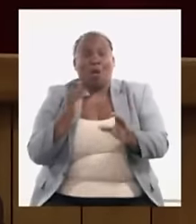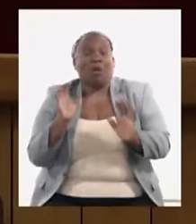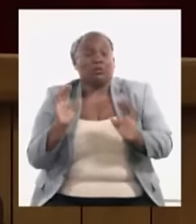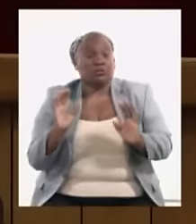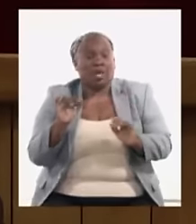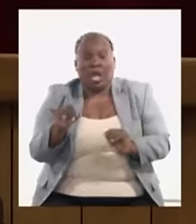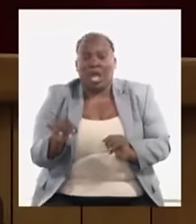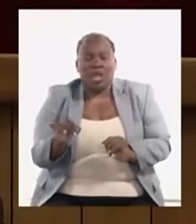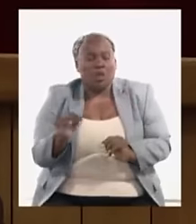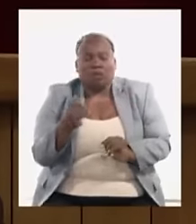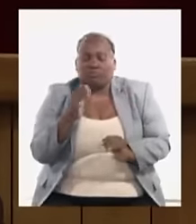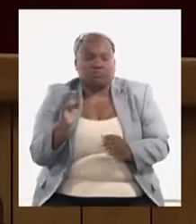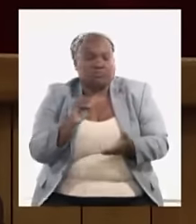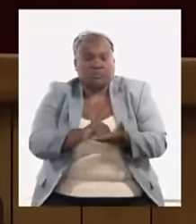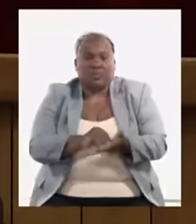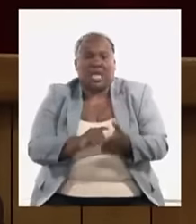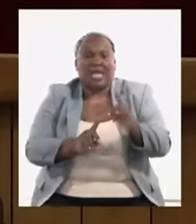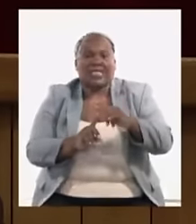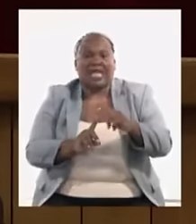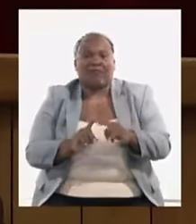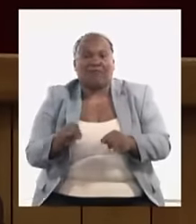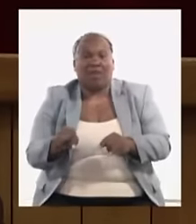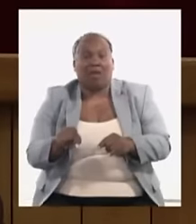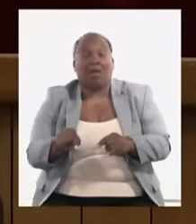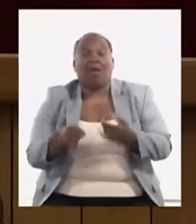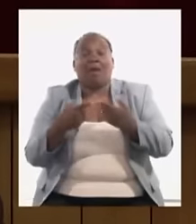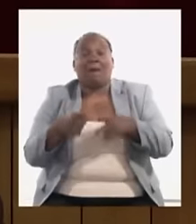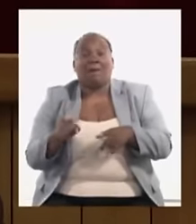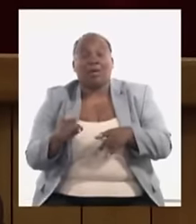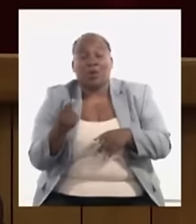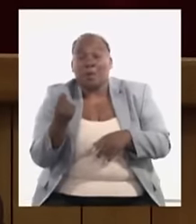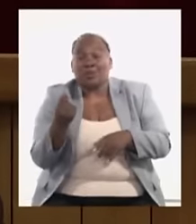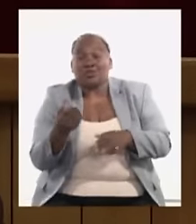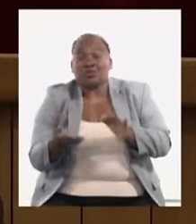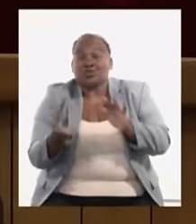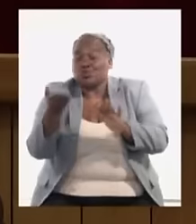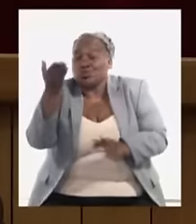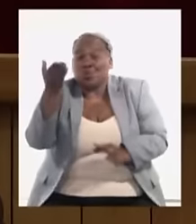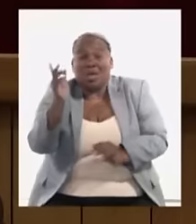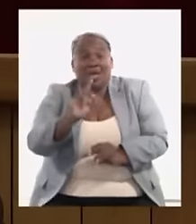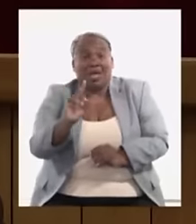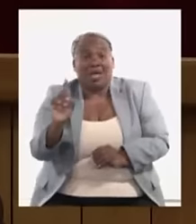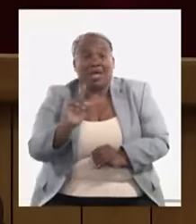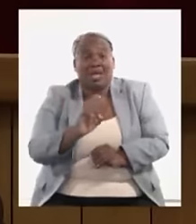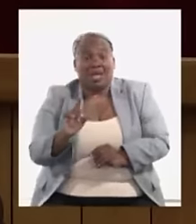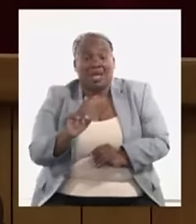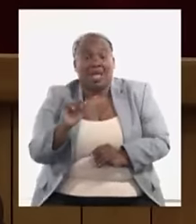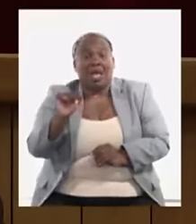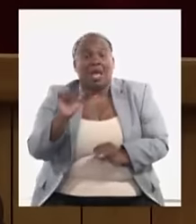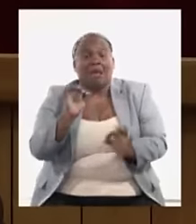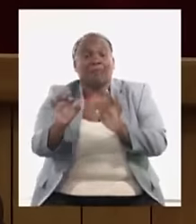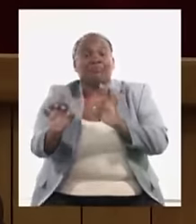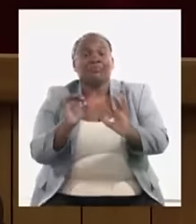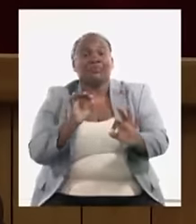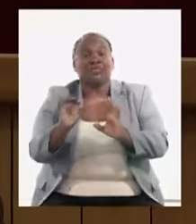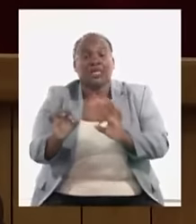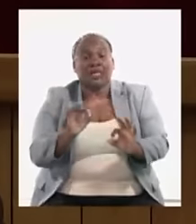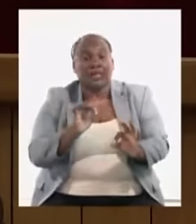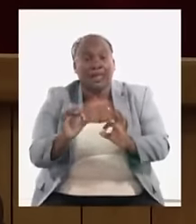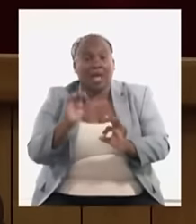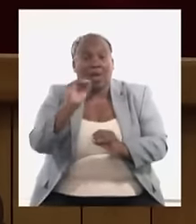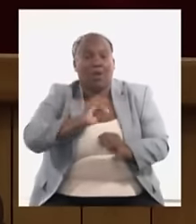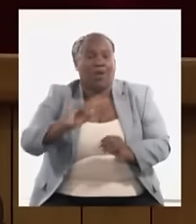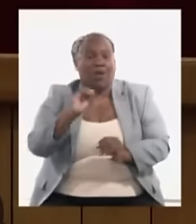ellos no le aplicaremos satélite pero con la garantía de que no suman los precios y entonces se protegerán determinados sectores